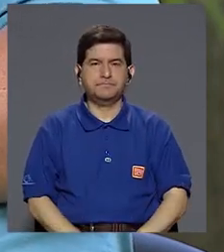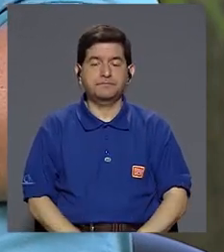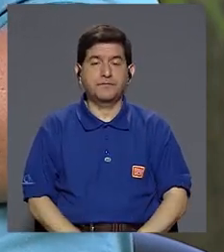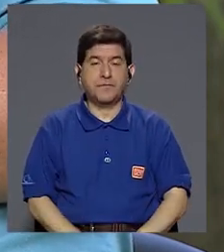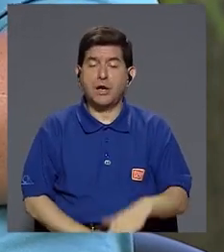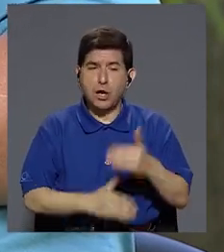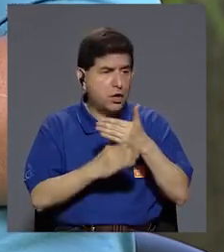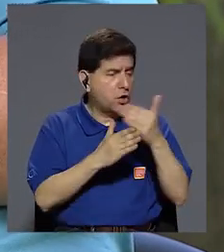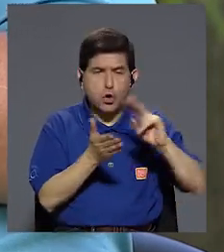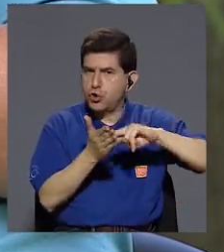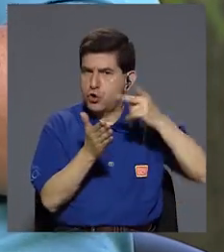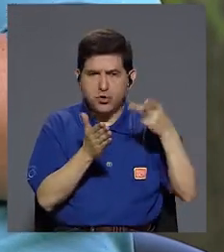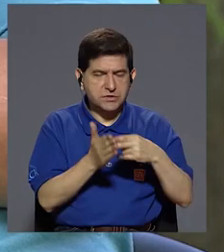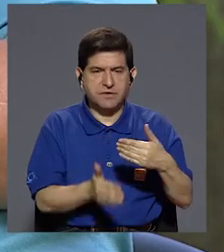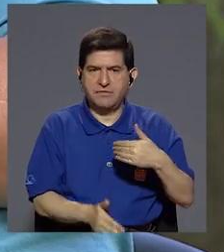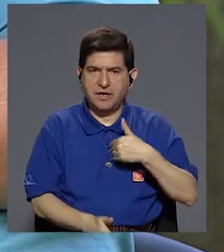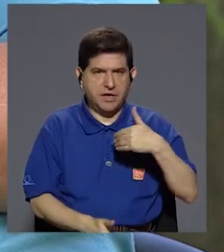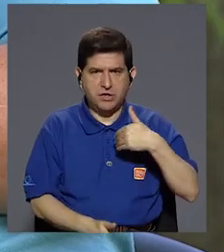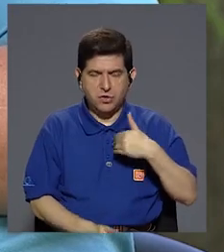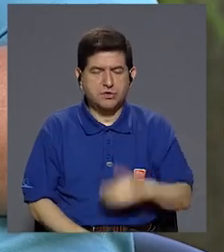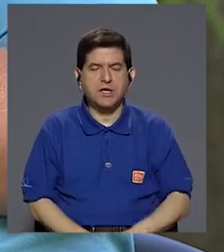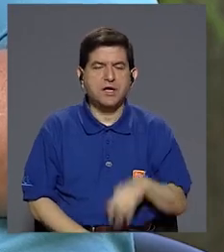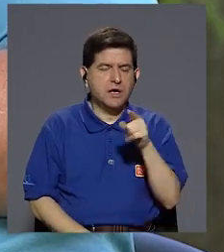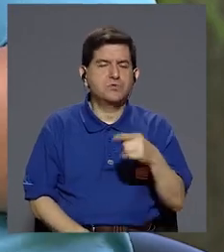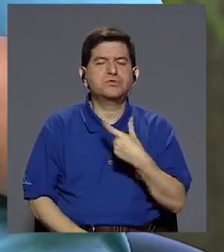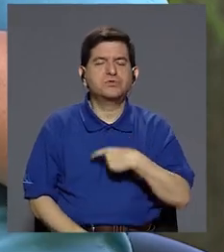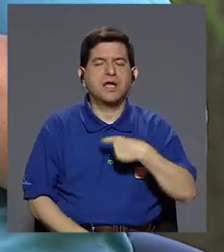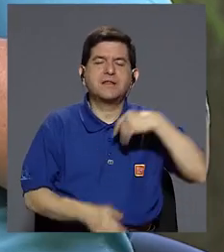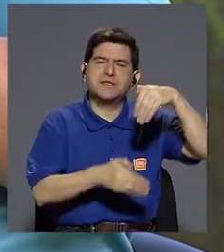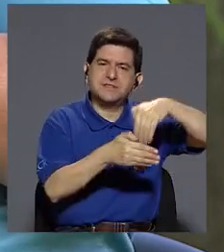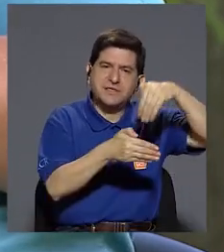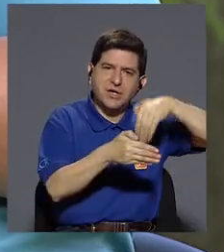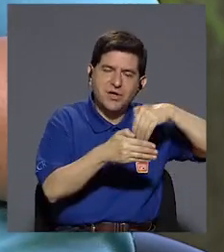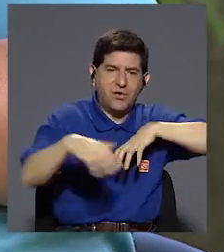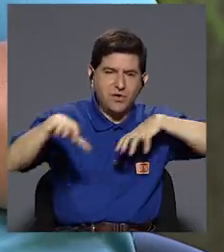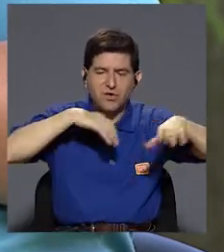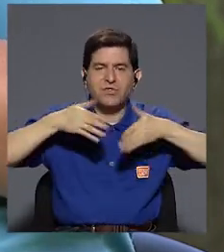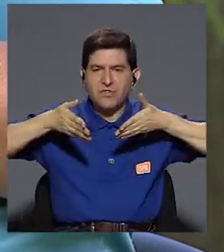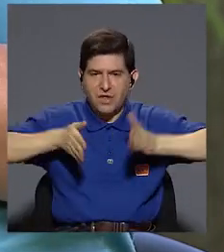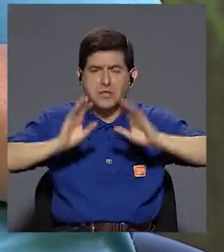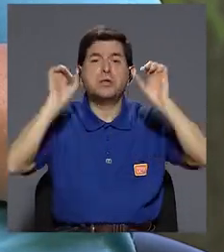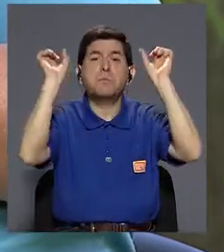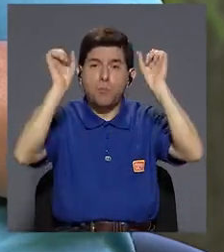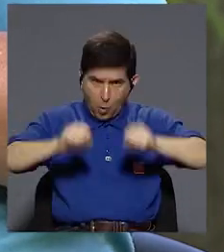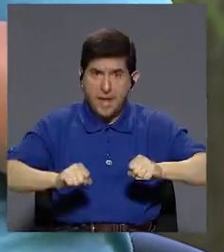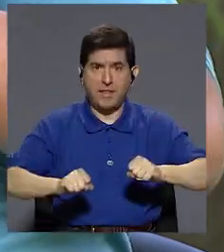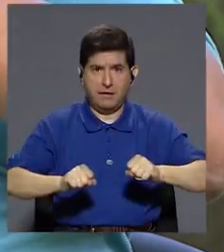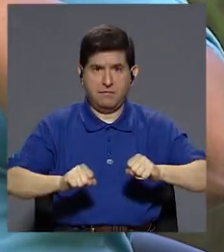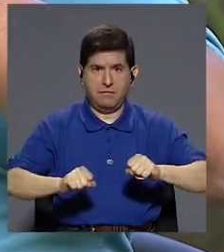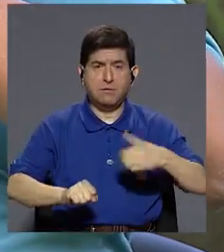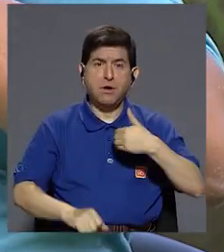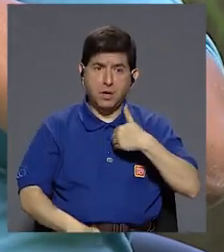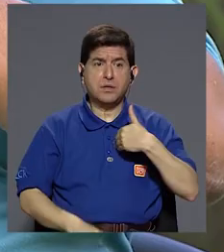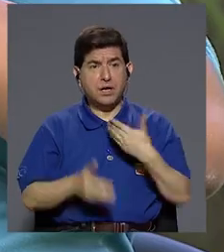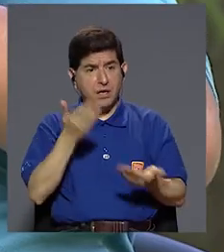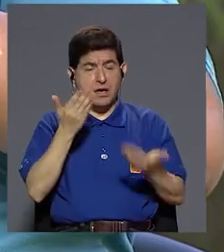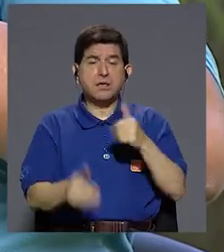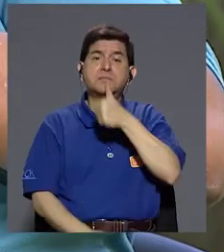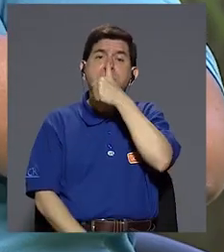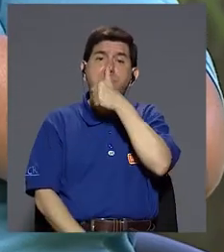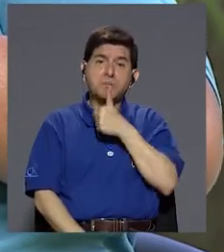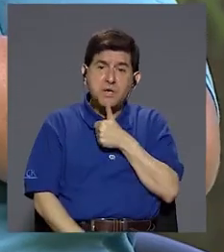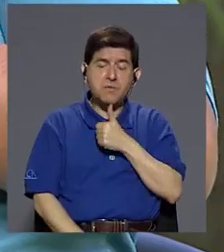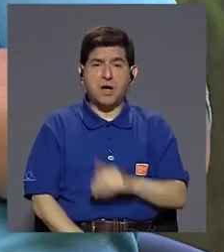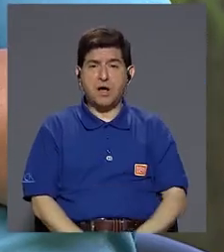El no compartirla no significa que no quieras registrar las actividades de tus hijos. Puedes registrarlas y tenerlas en lo